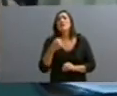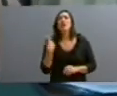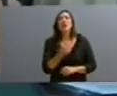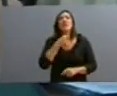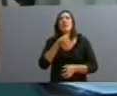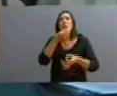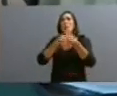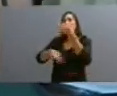cereales, ¿no? Dijeron.